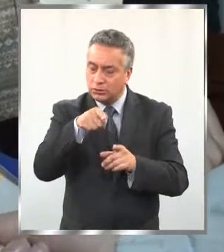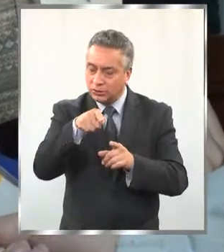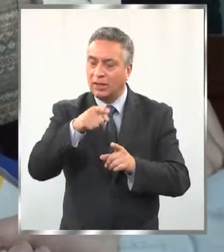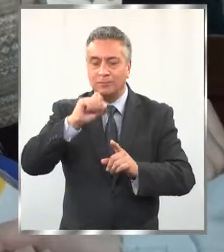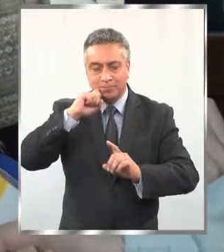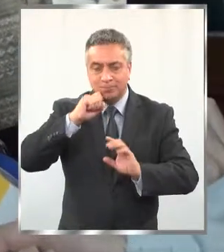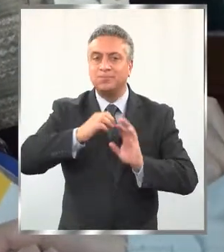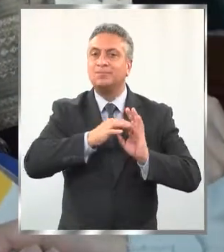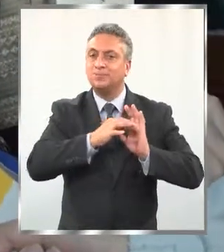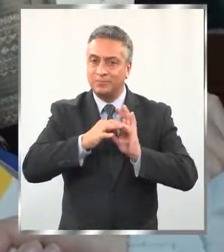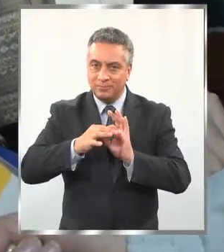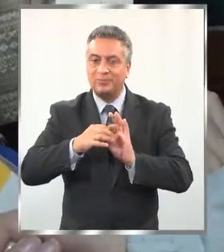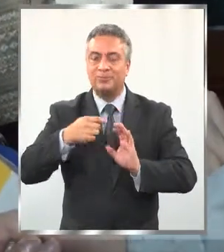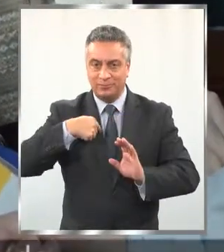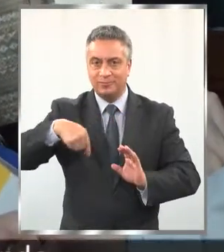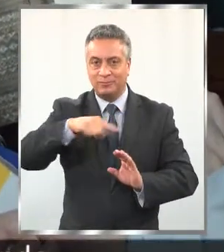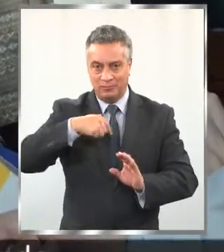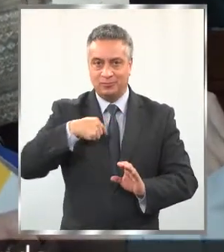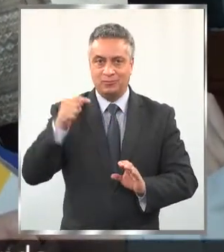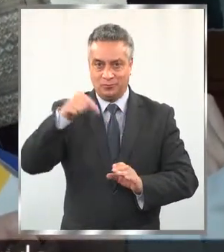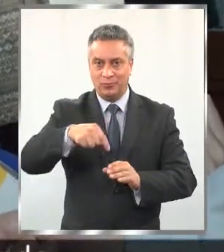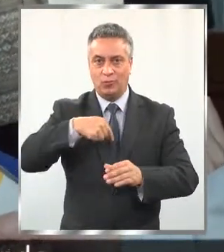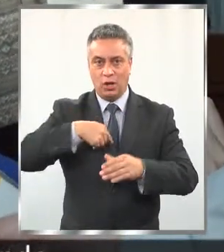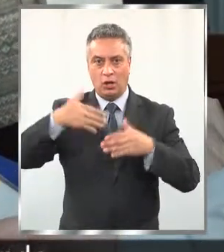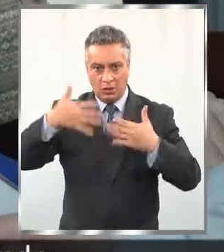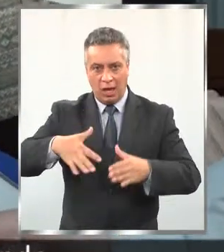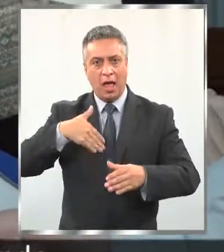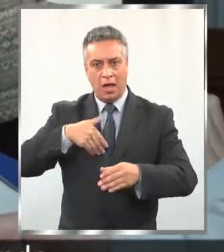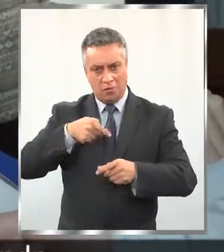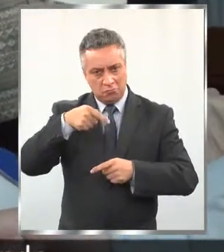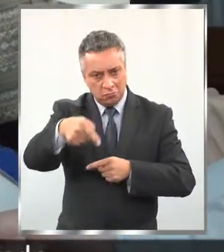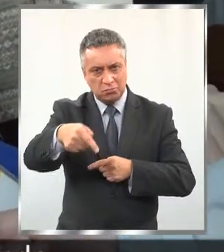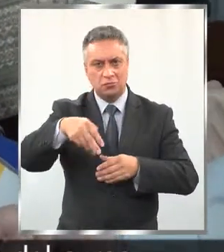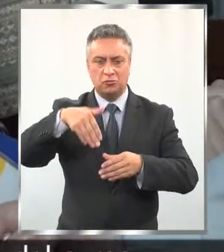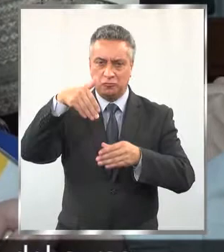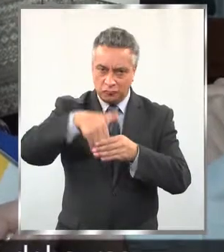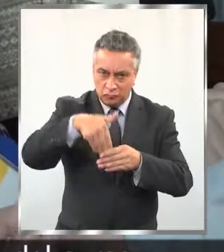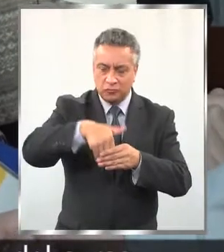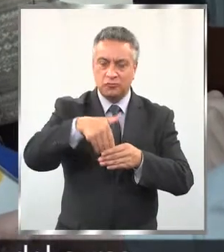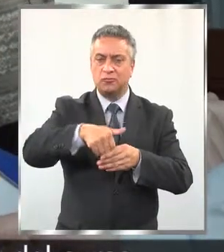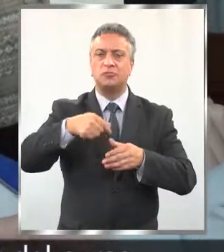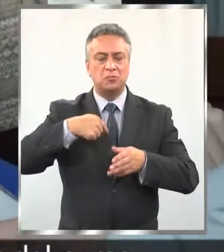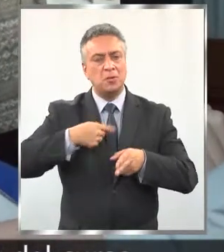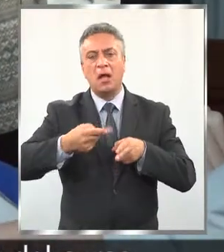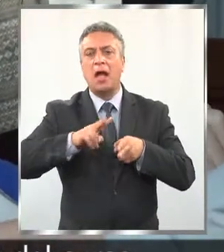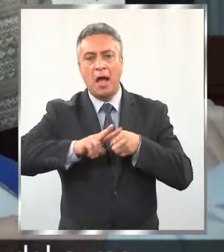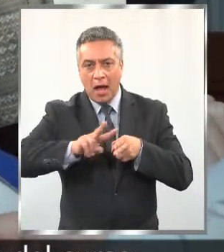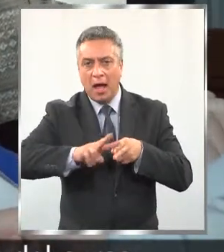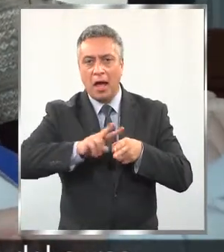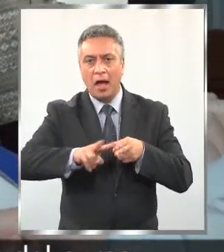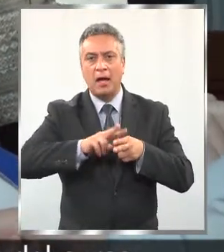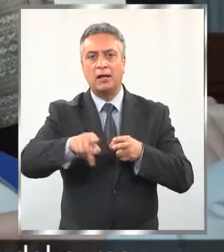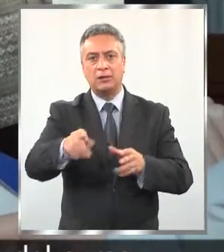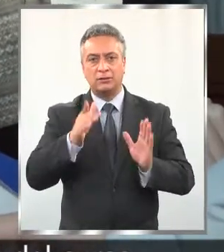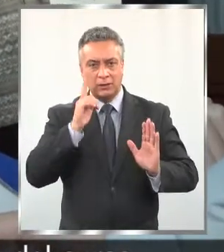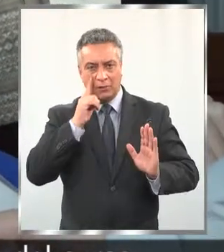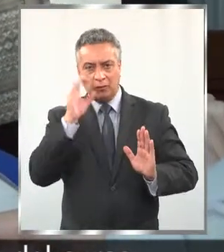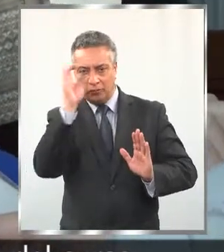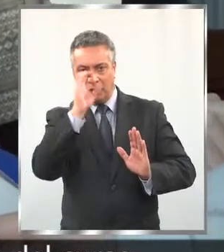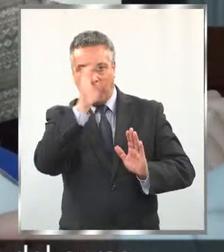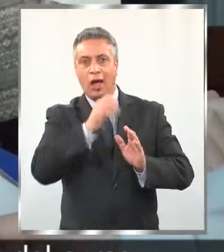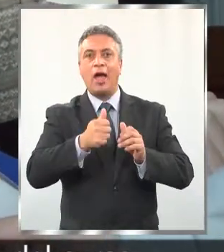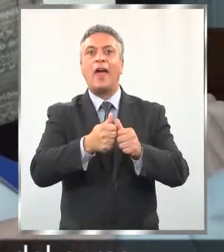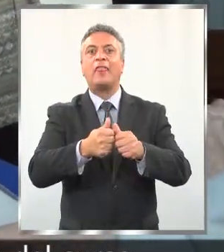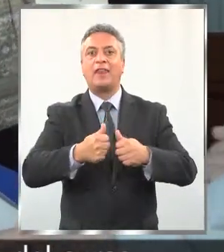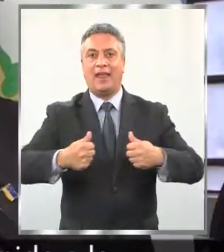votando, haciendo votos por la directiva